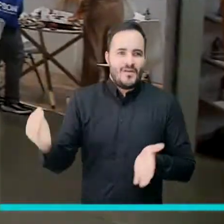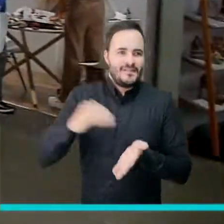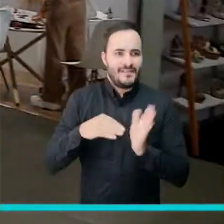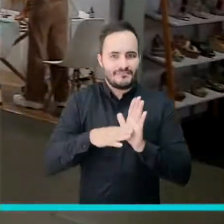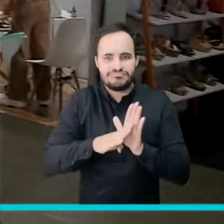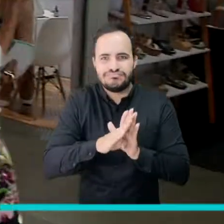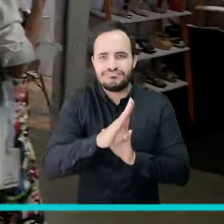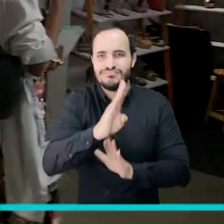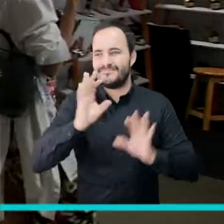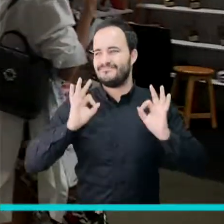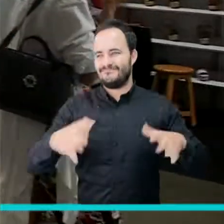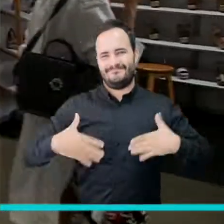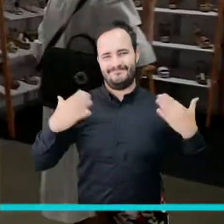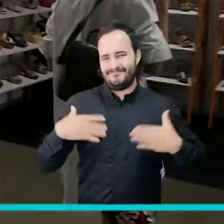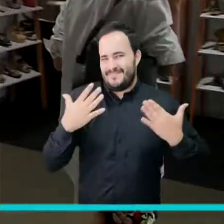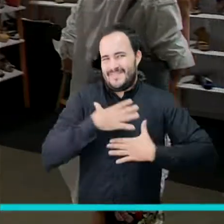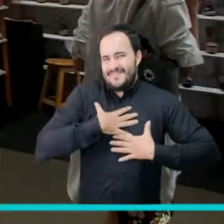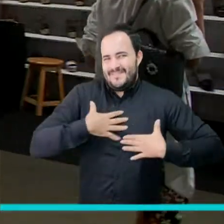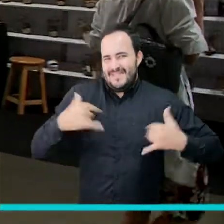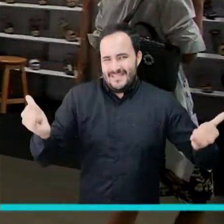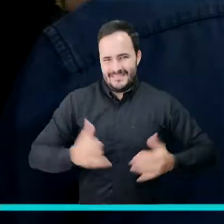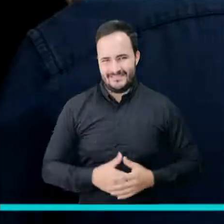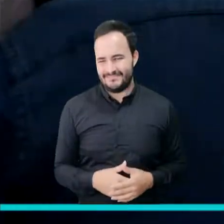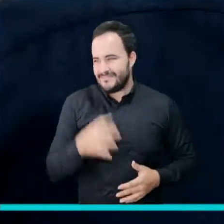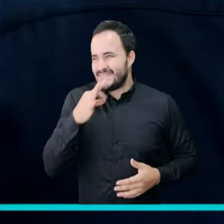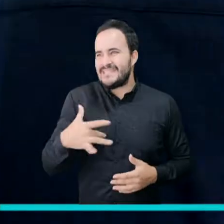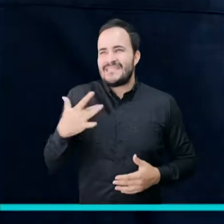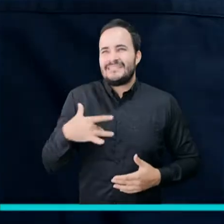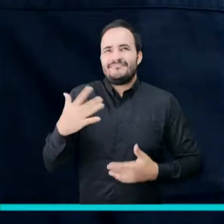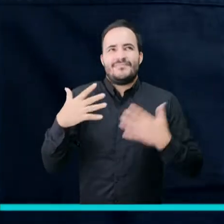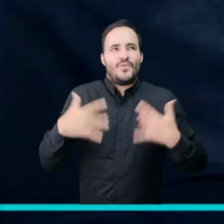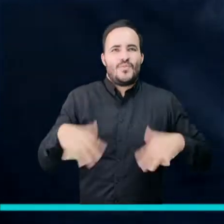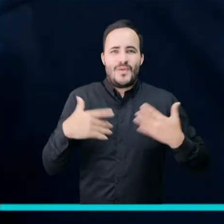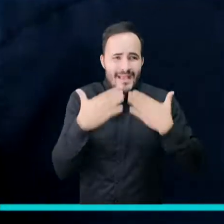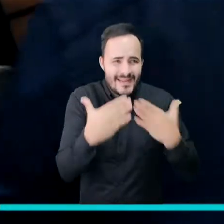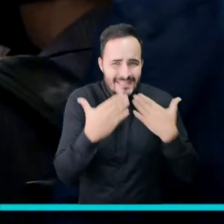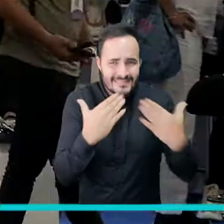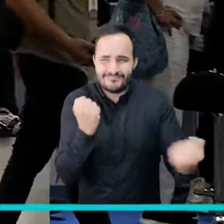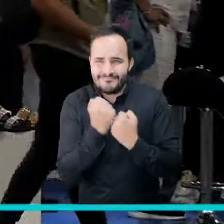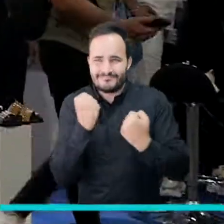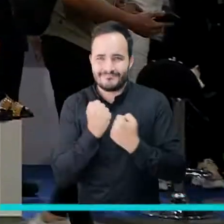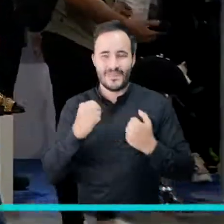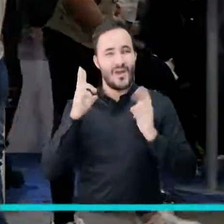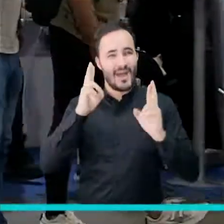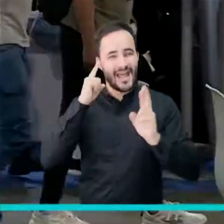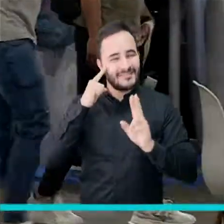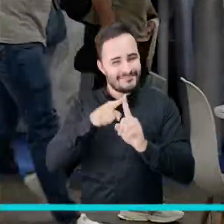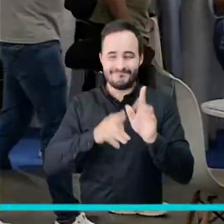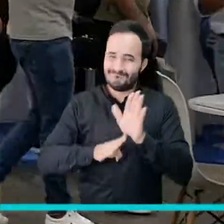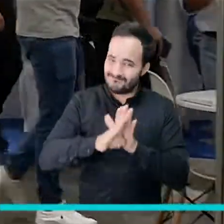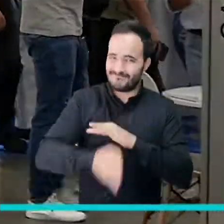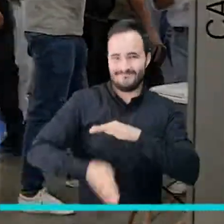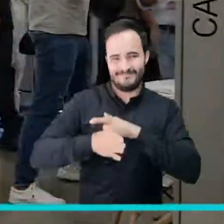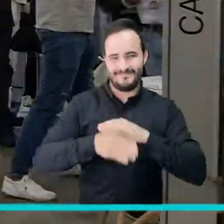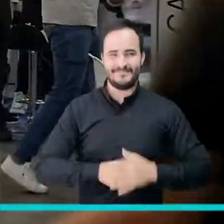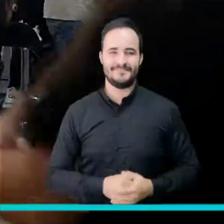renacer, esas ganas, esa felicidad y esa gratitud. Felices y con ganas de seguir adelante.